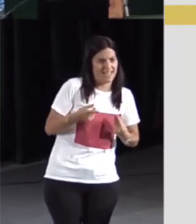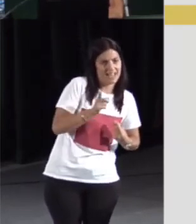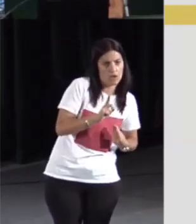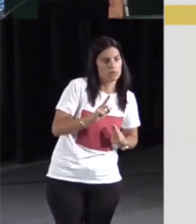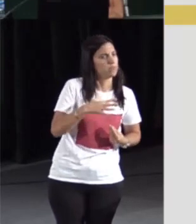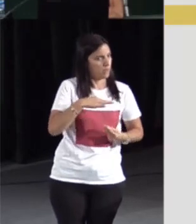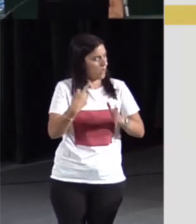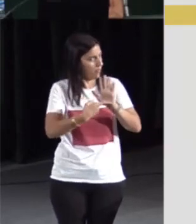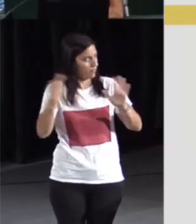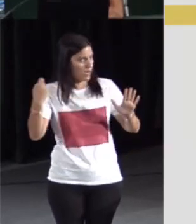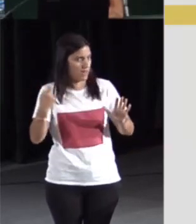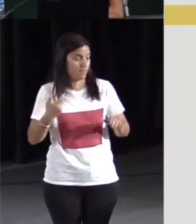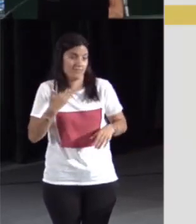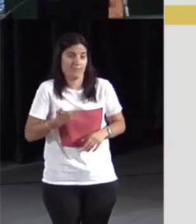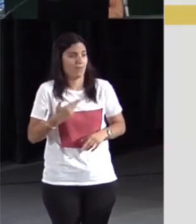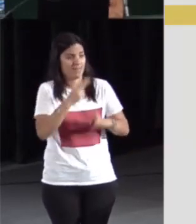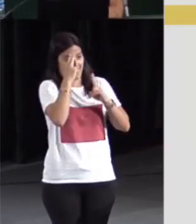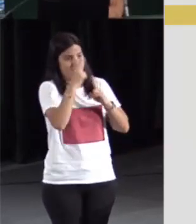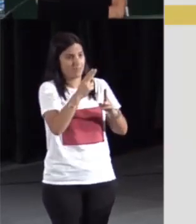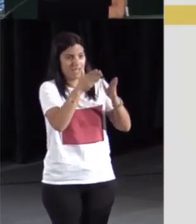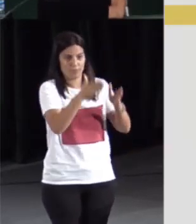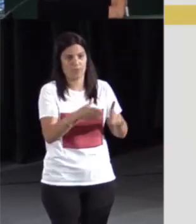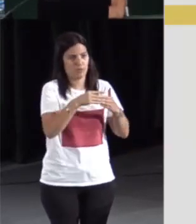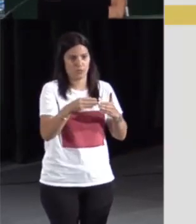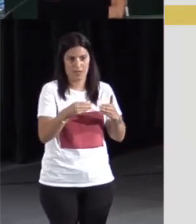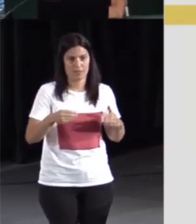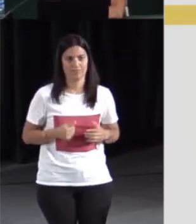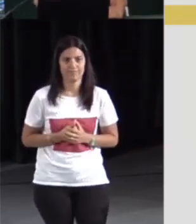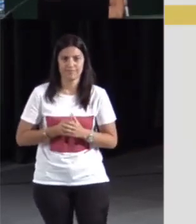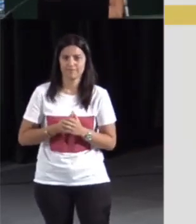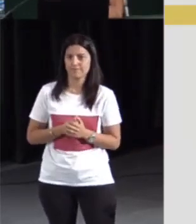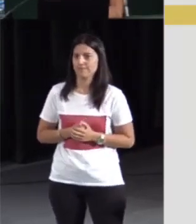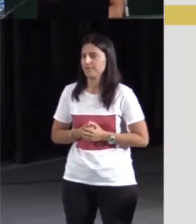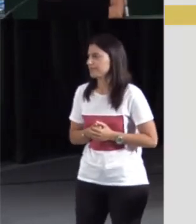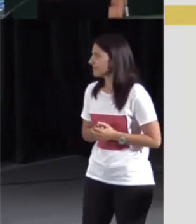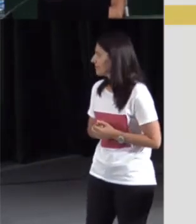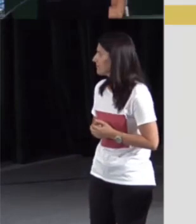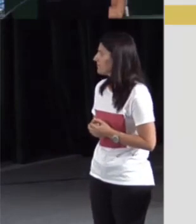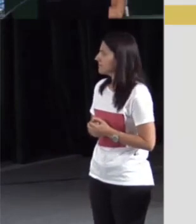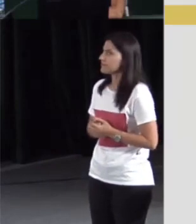es prioritario respetar su criterio y solo publicar dos.